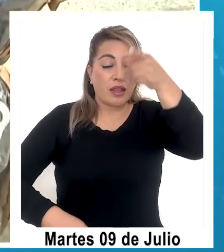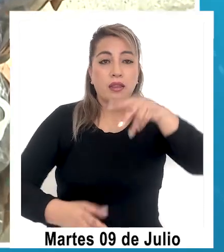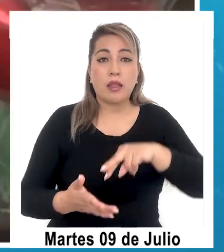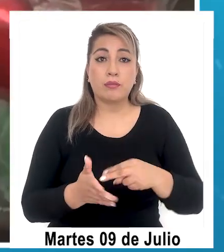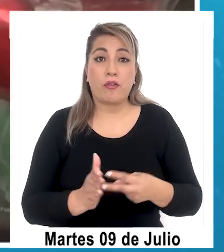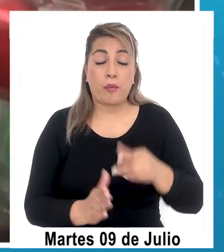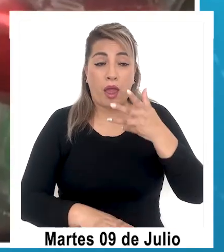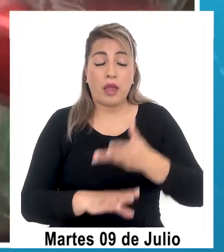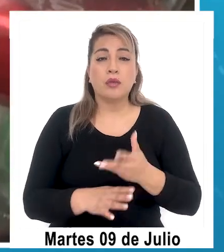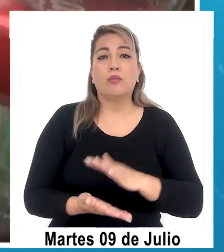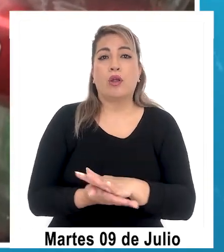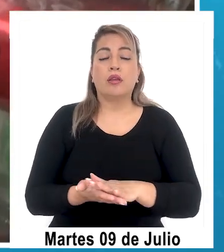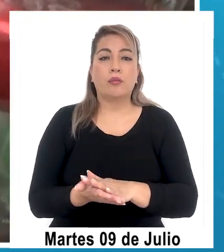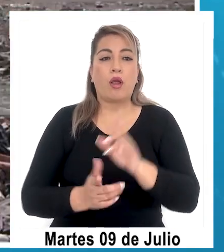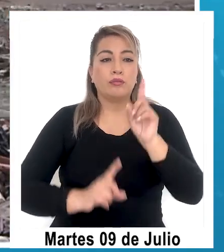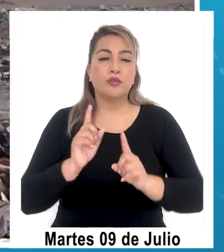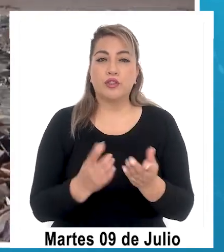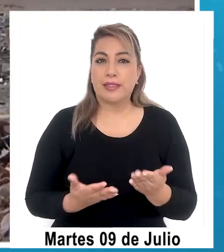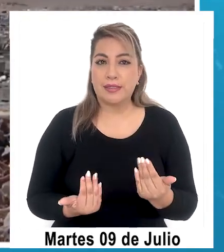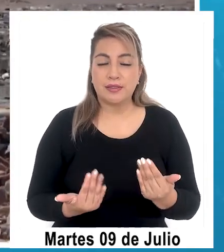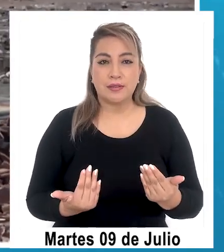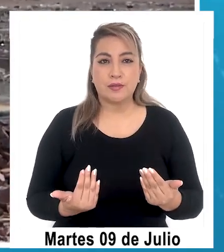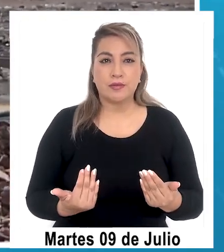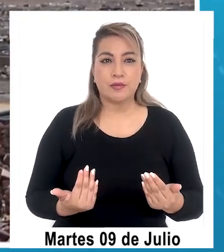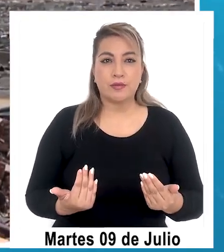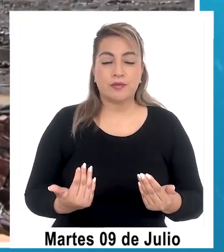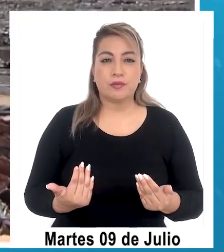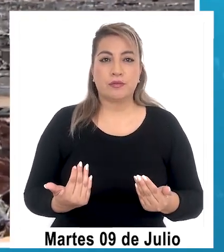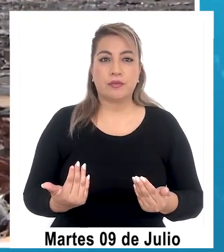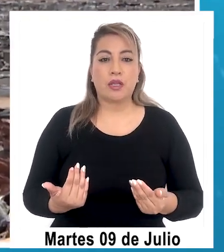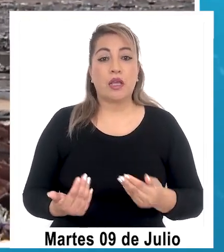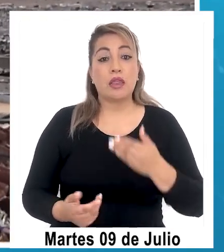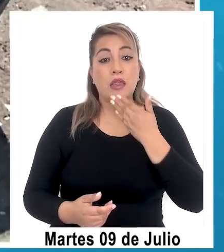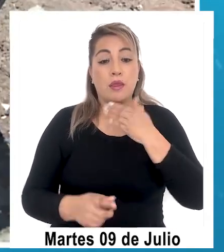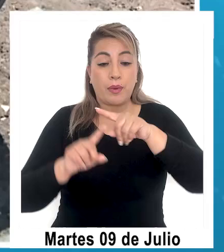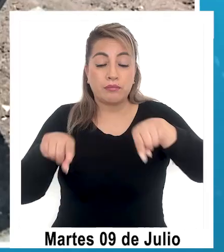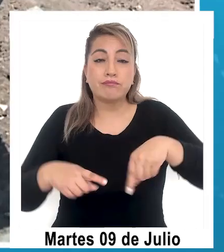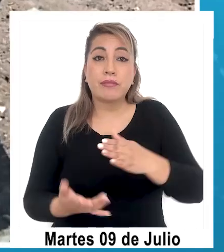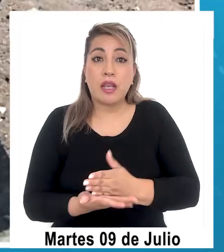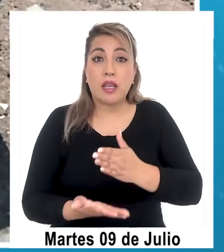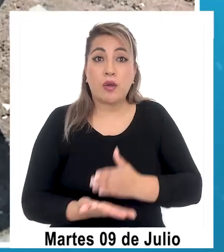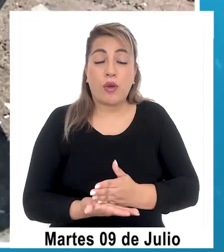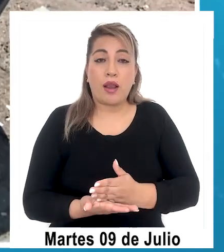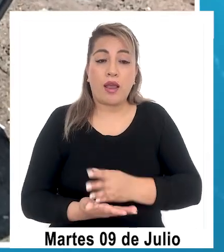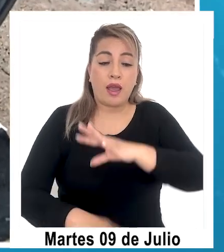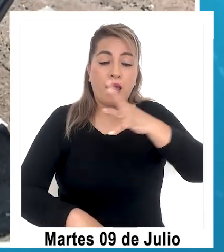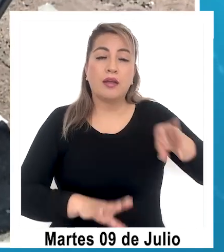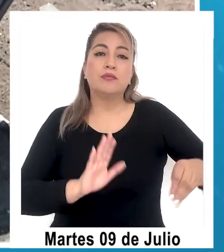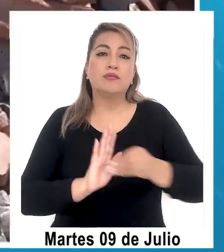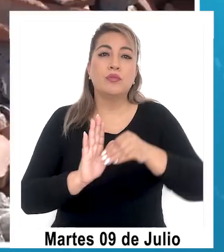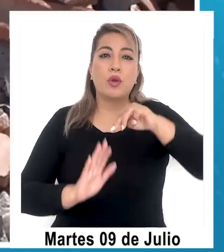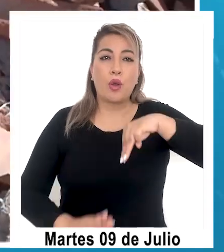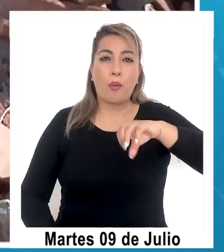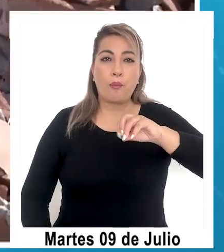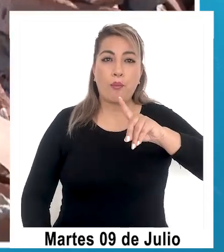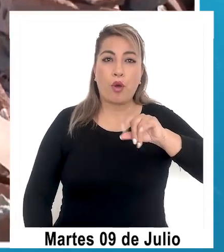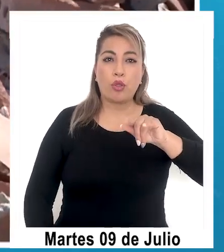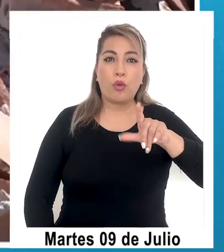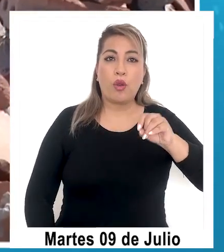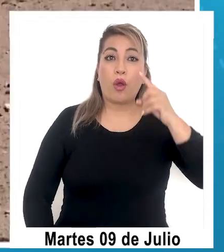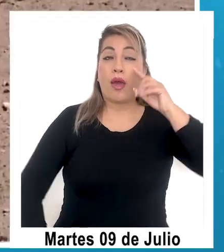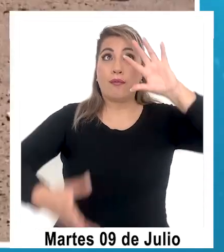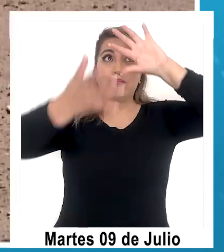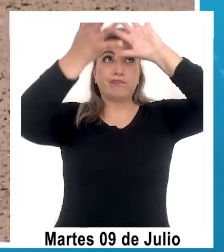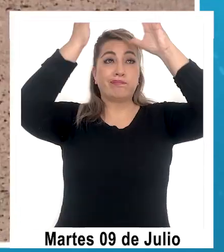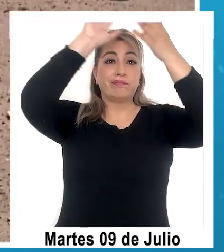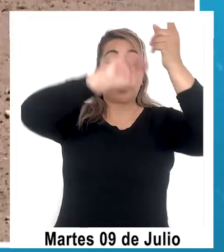y allí destaca, por ejemplo, la necesidad, digamos, de que los establecimientos educacionales se incorporen módulos de cuidado en medioambiente, porque